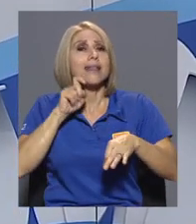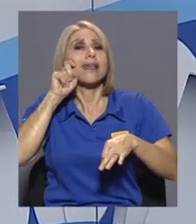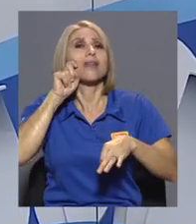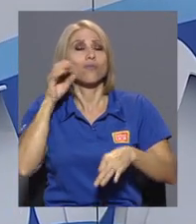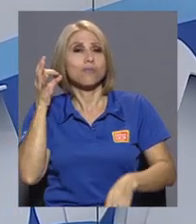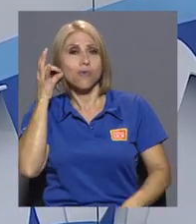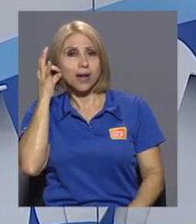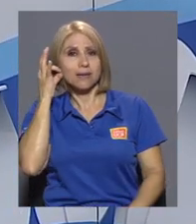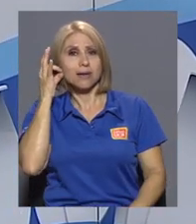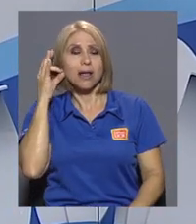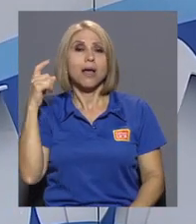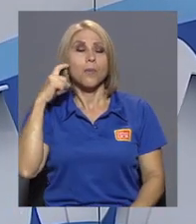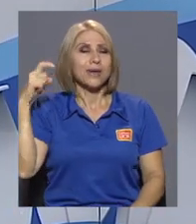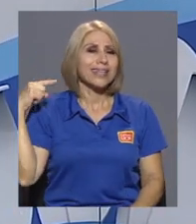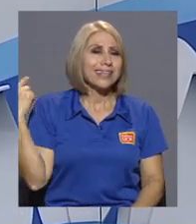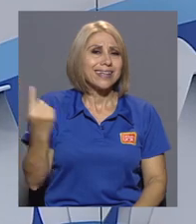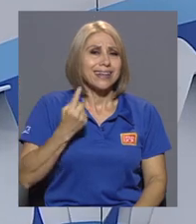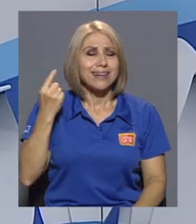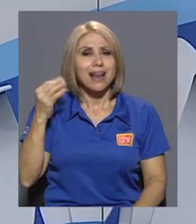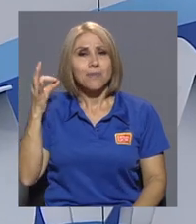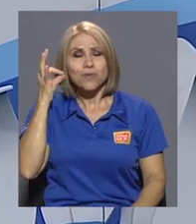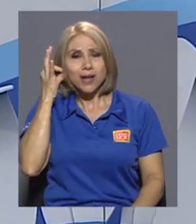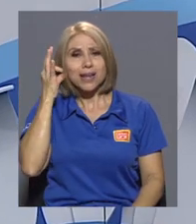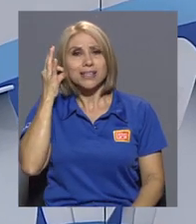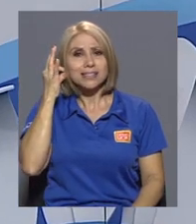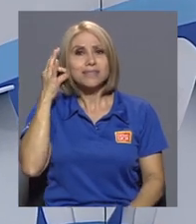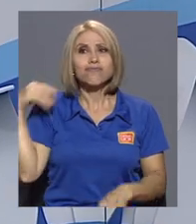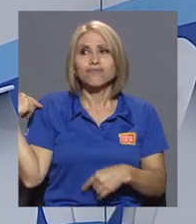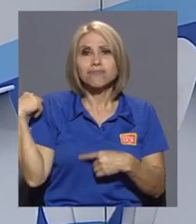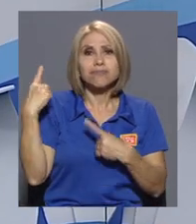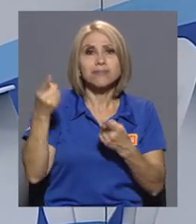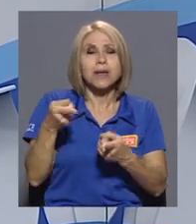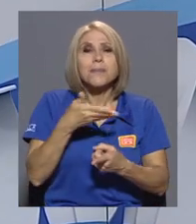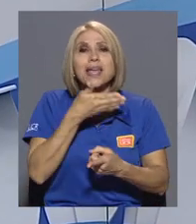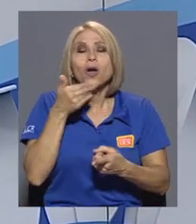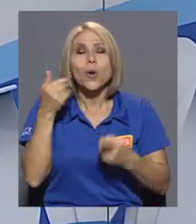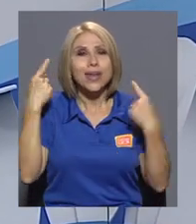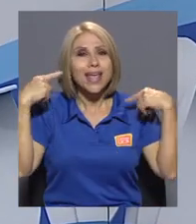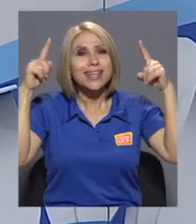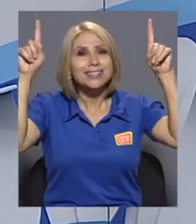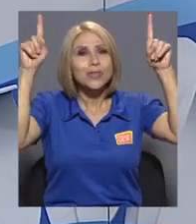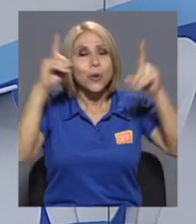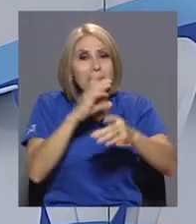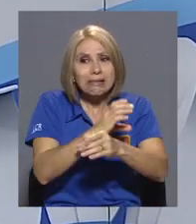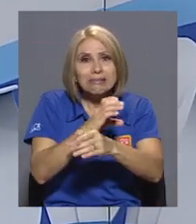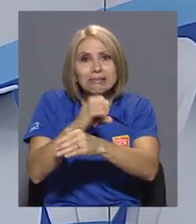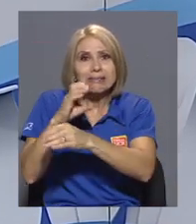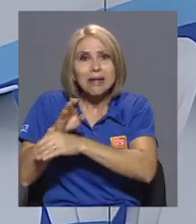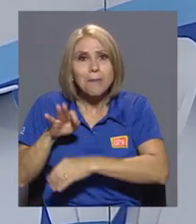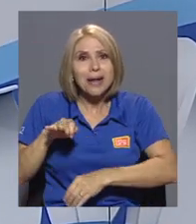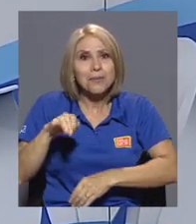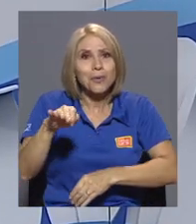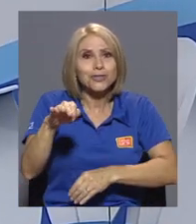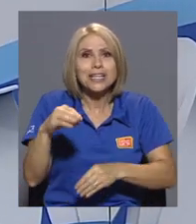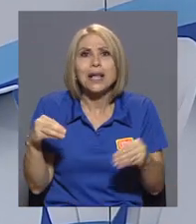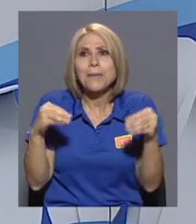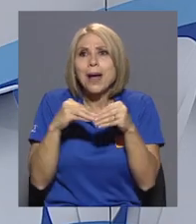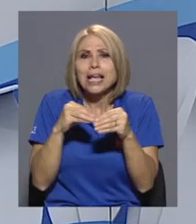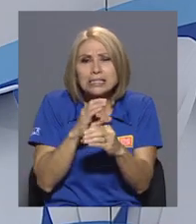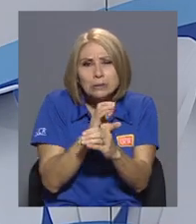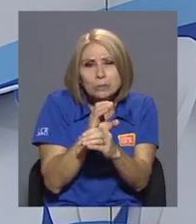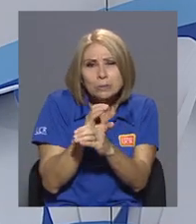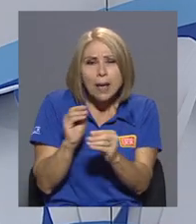porque en general las mujeres han tenido mejor éxito en la cría de mariposas porque son más minuciosas, son más detallistas,